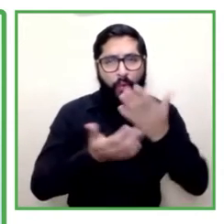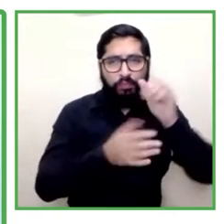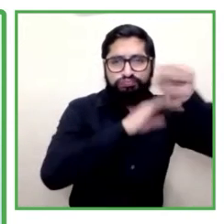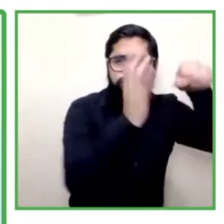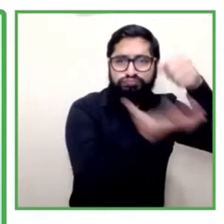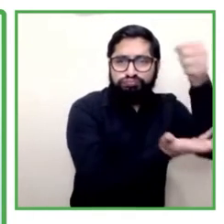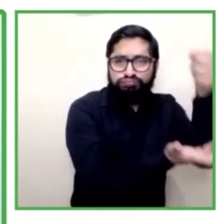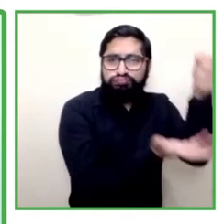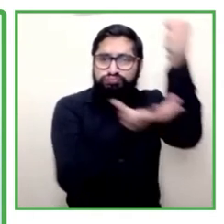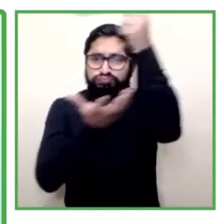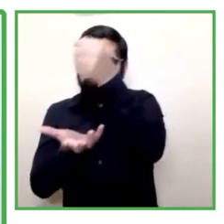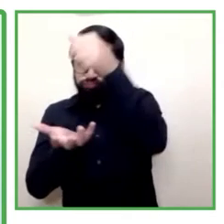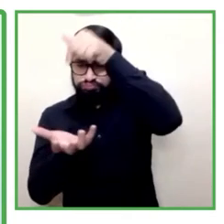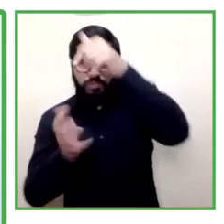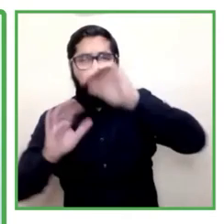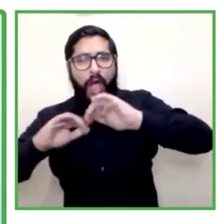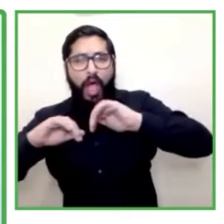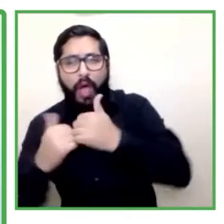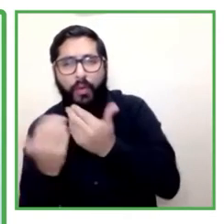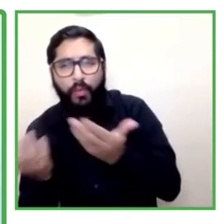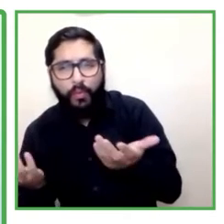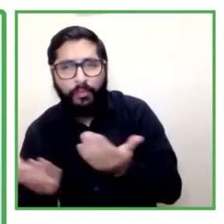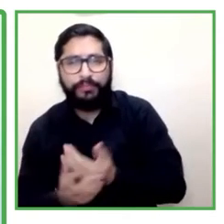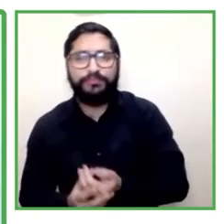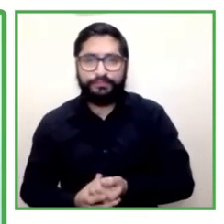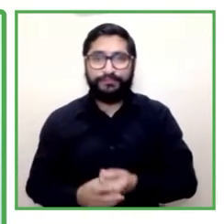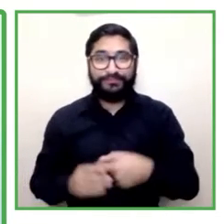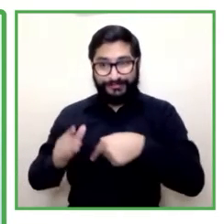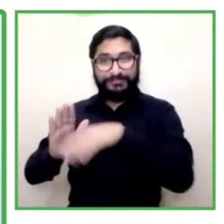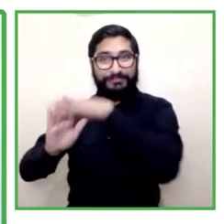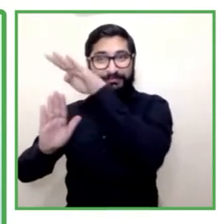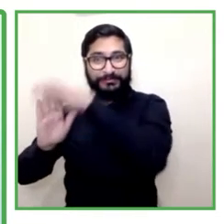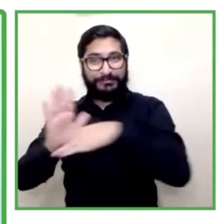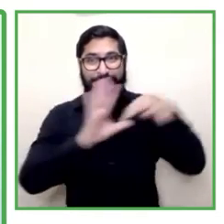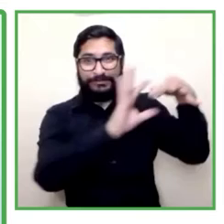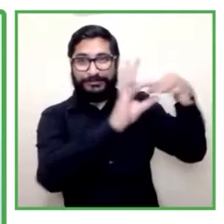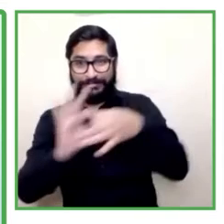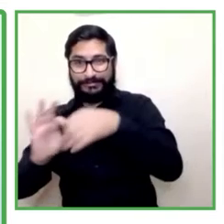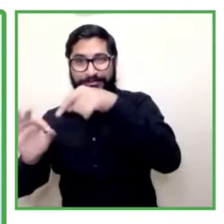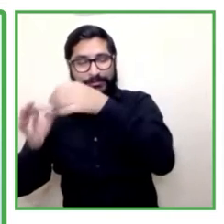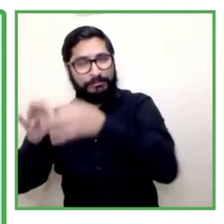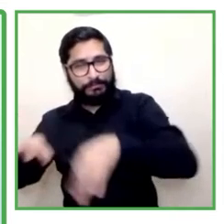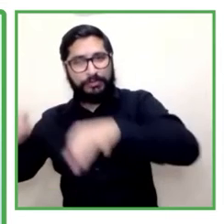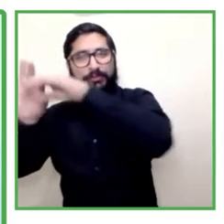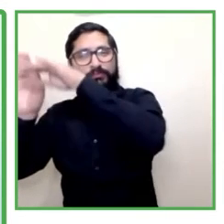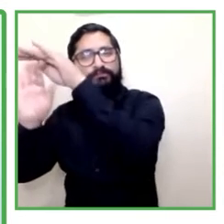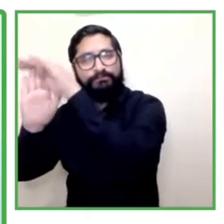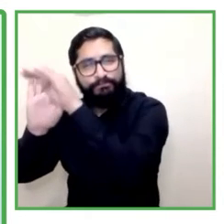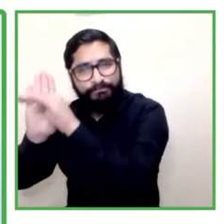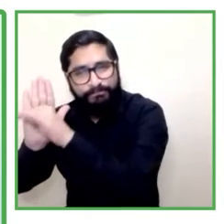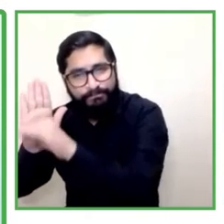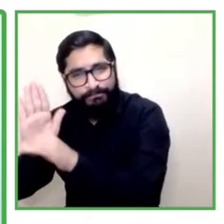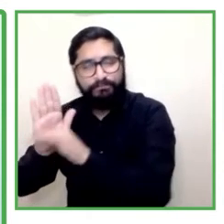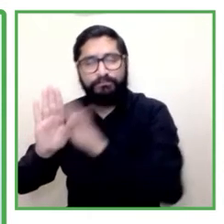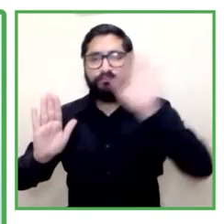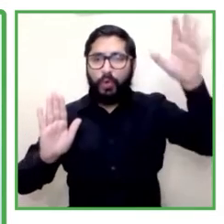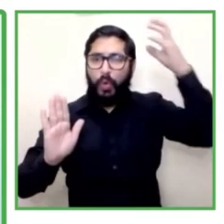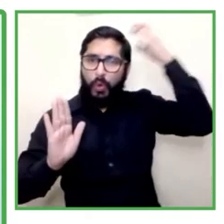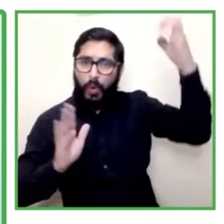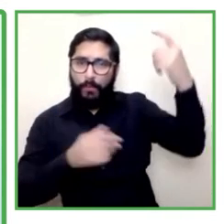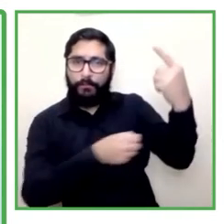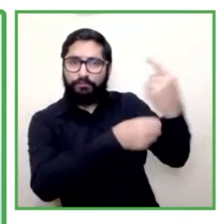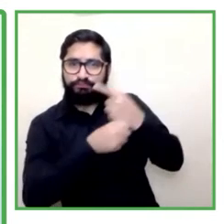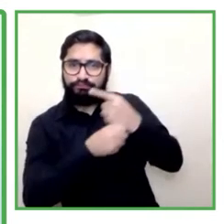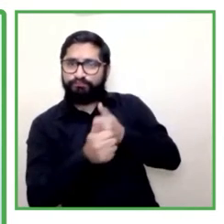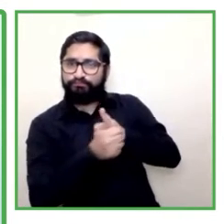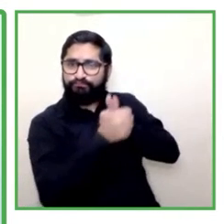programa ha sido parte ya de la agenda de dos gobiernos, demostrando que la sostenibilidad de estas iniciativas, cuando están fundamentadas técnicas y humanamente,